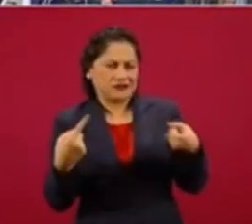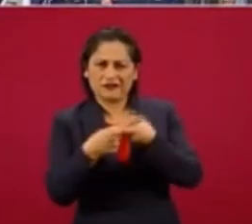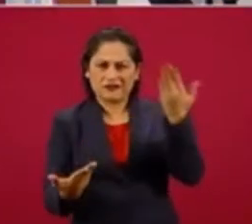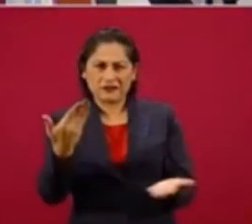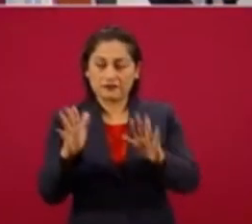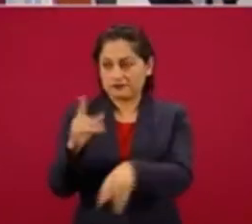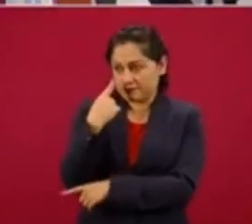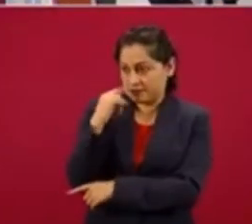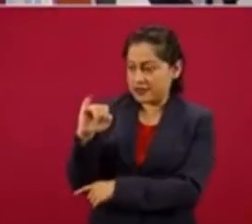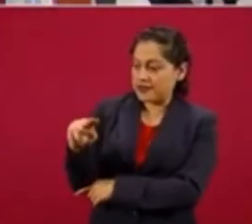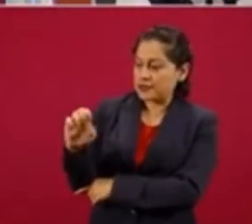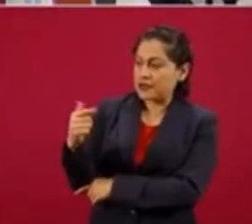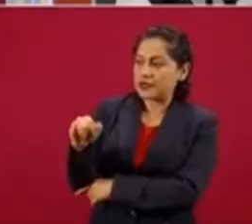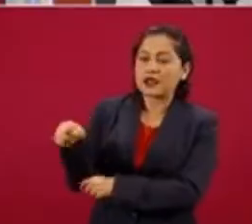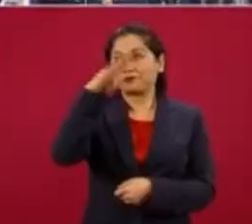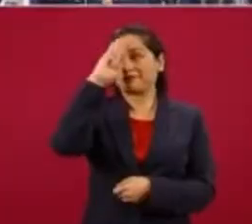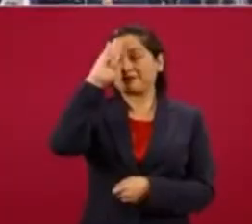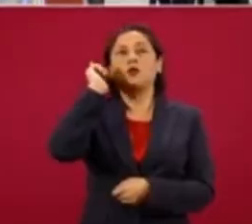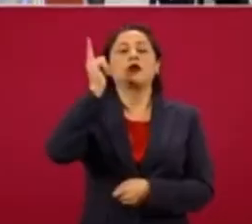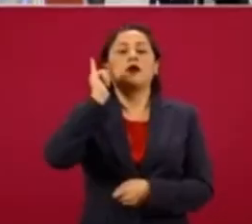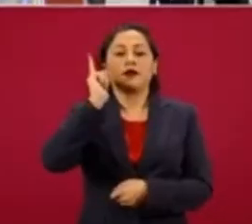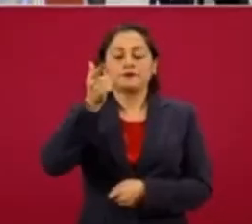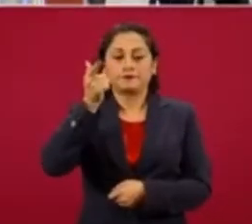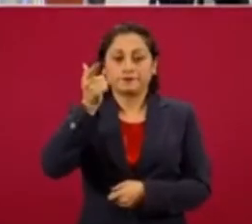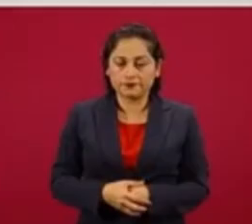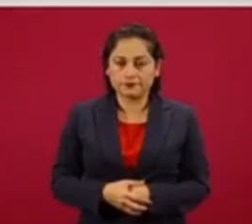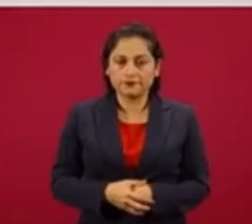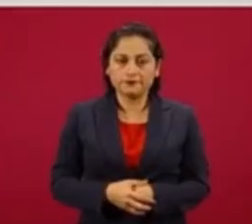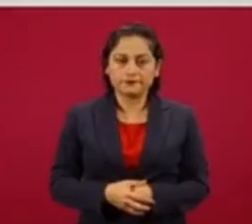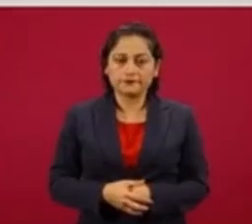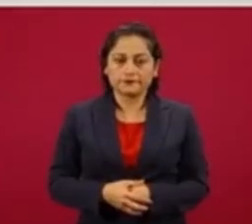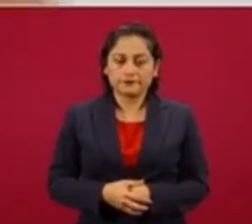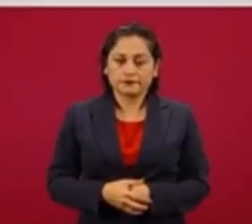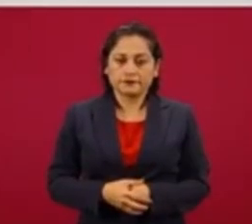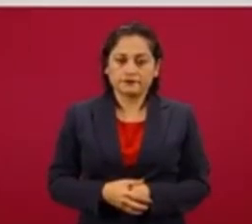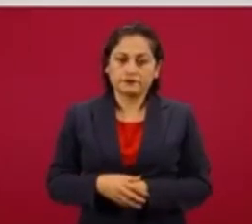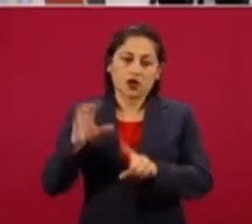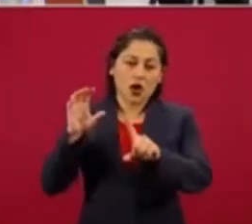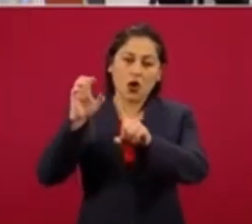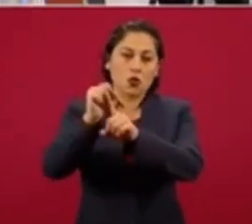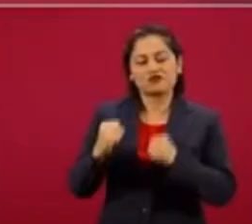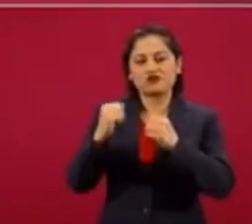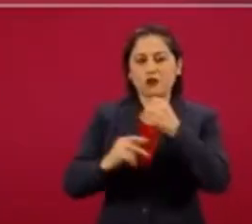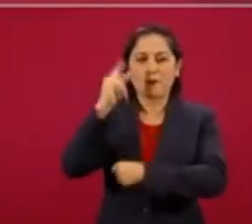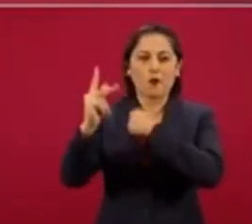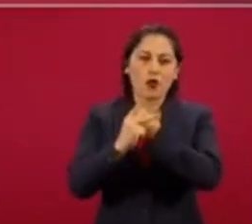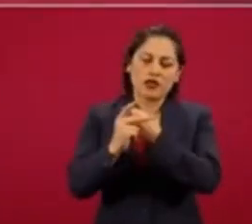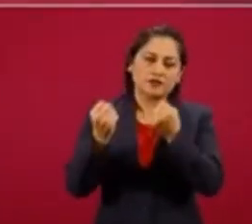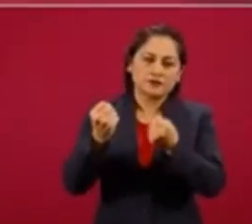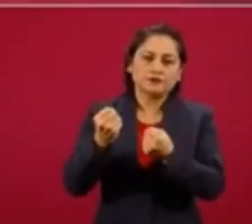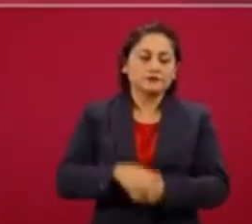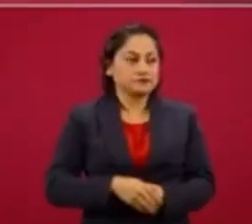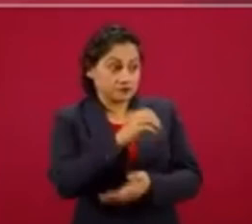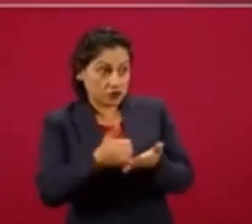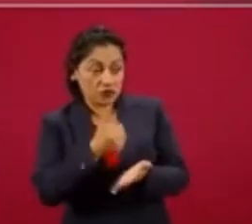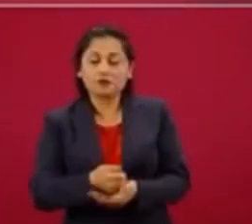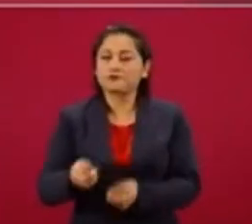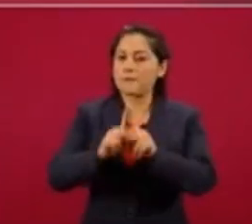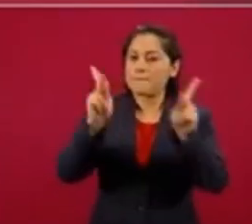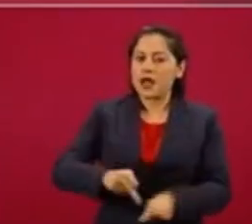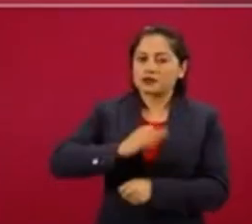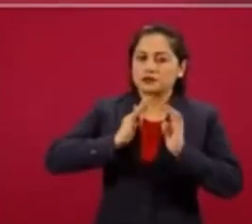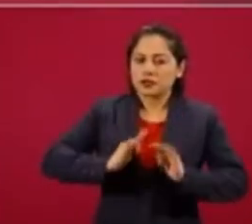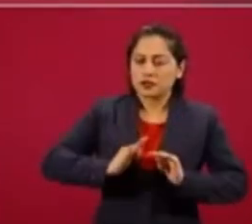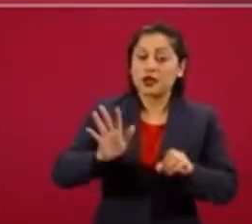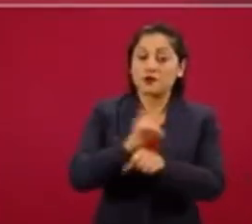Es que el INEGI lleva más tiempo, pero es lo más exacto. Yo espero que logremos la disminución. Es mi compromiso con paz y con tranquilidad. Porque la paz es fruto de la